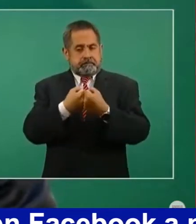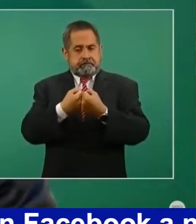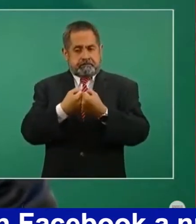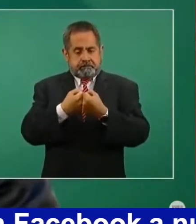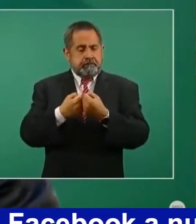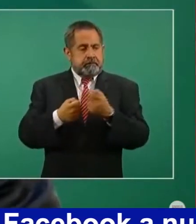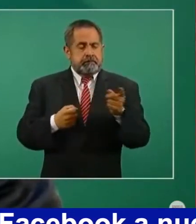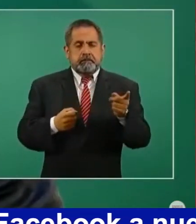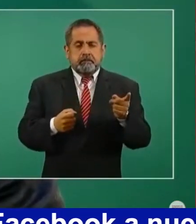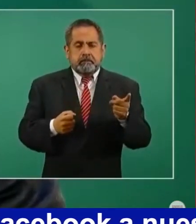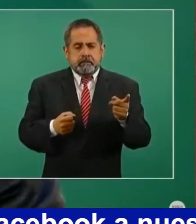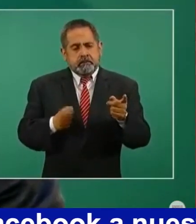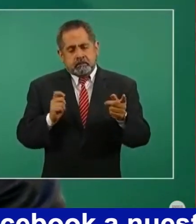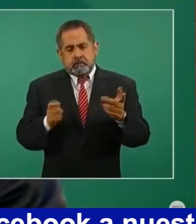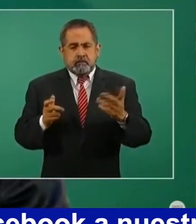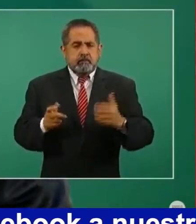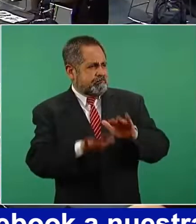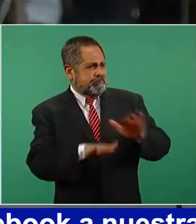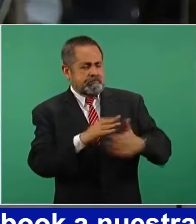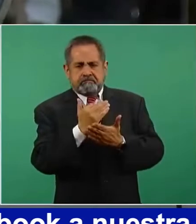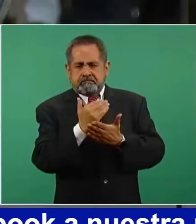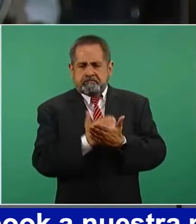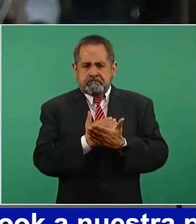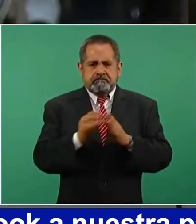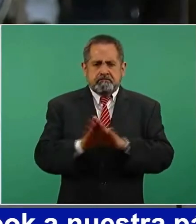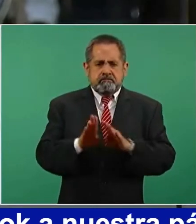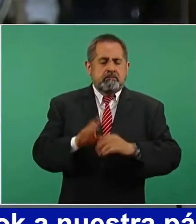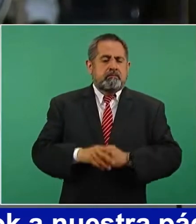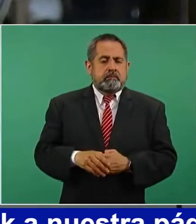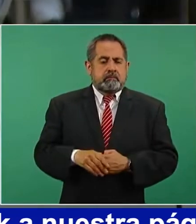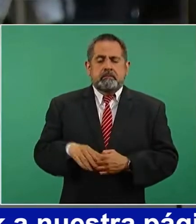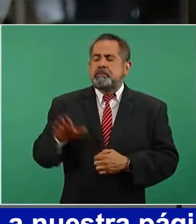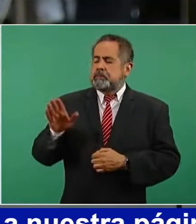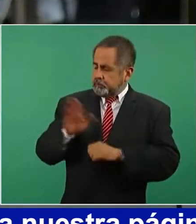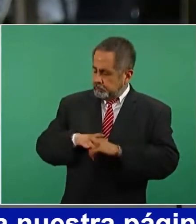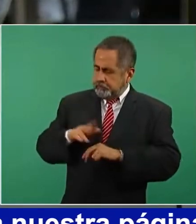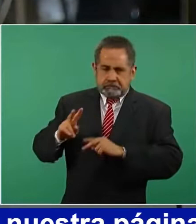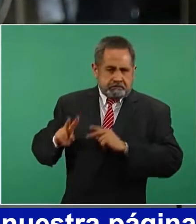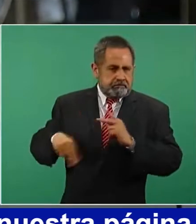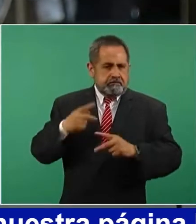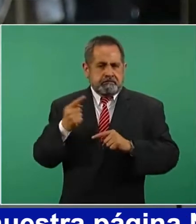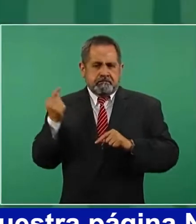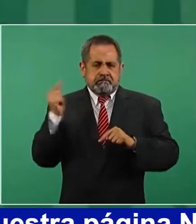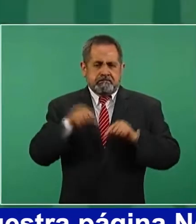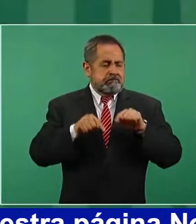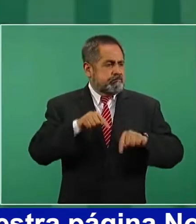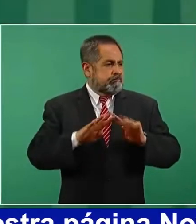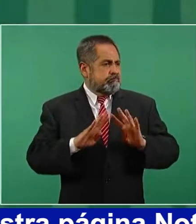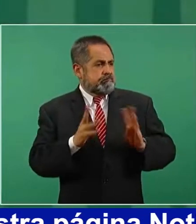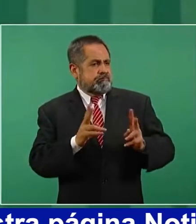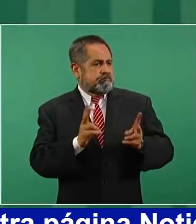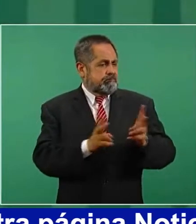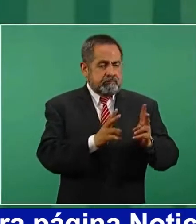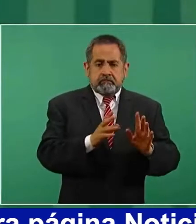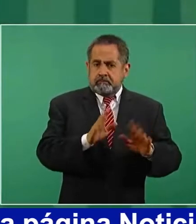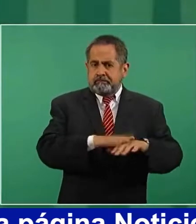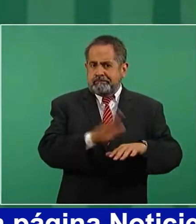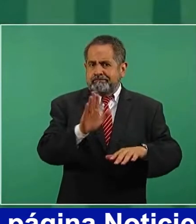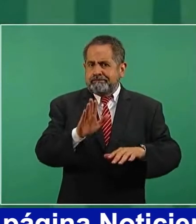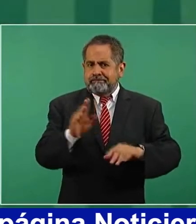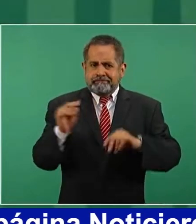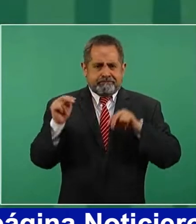¿Disminuir el homicidio, los índices de violencia? Más presencia, aún con lo que ya se ha desplegado,